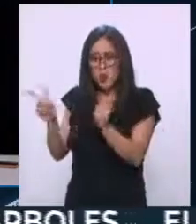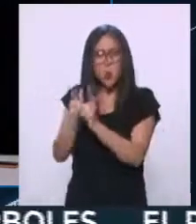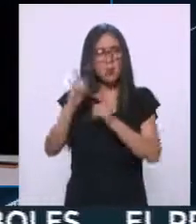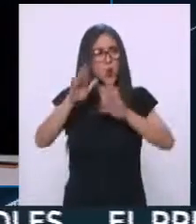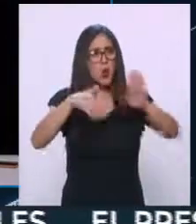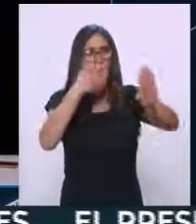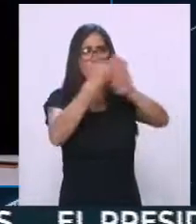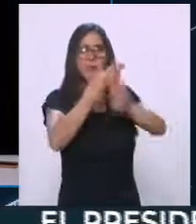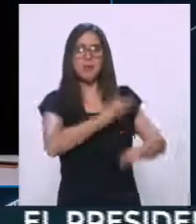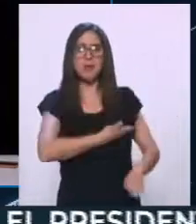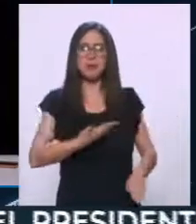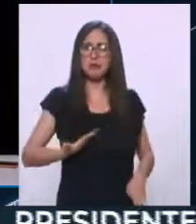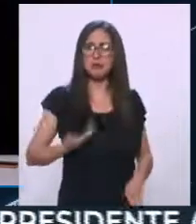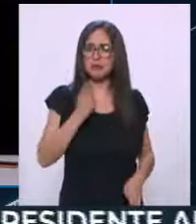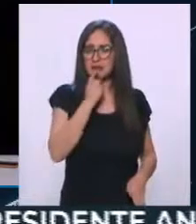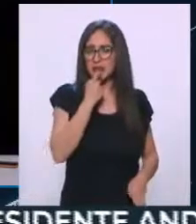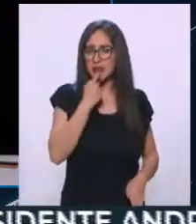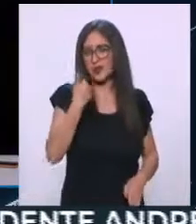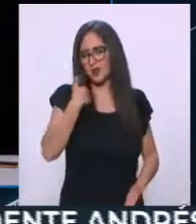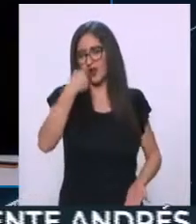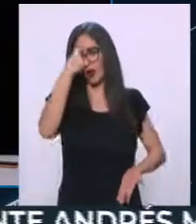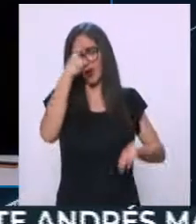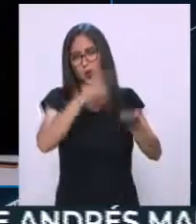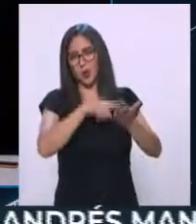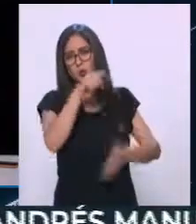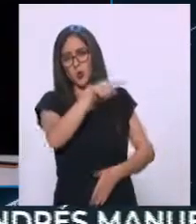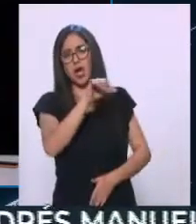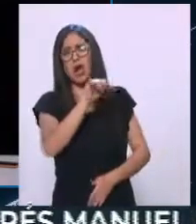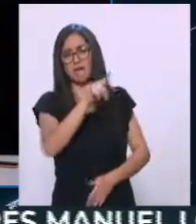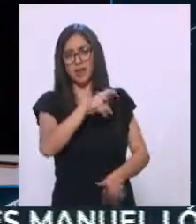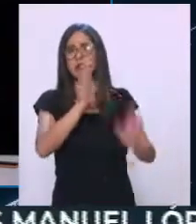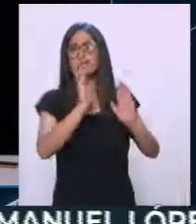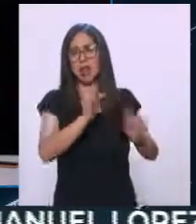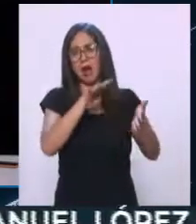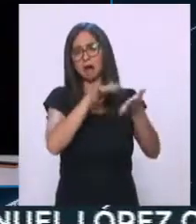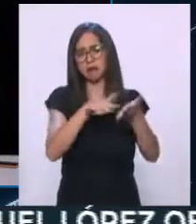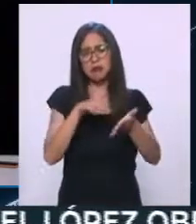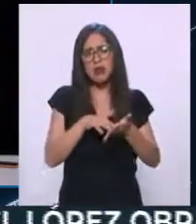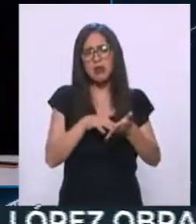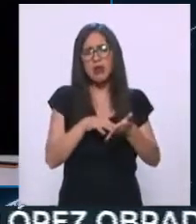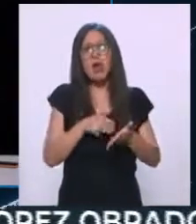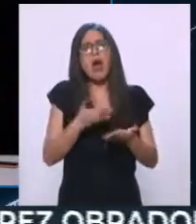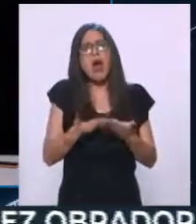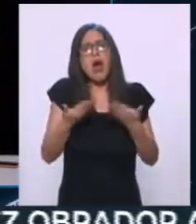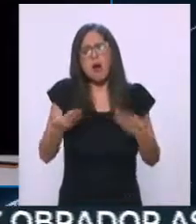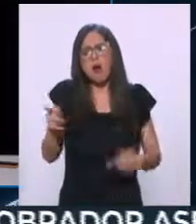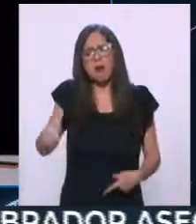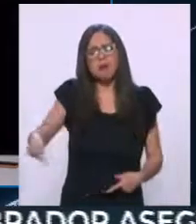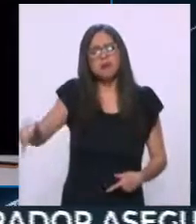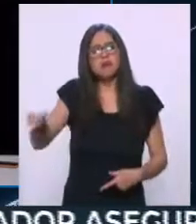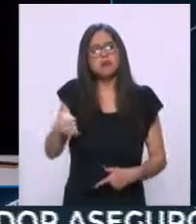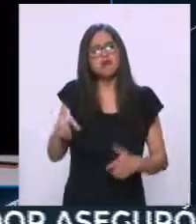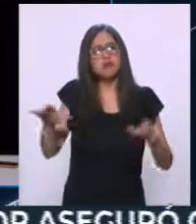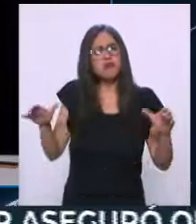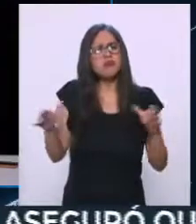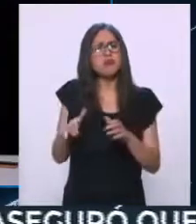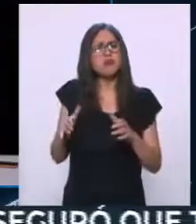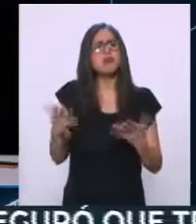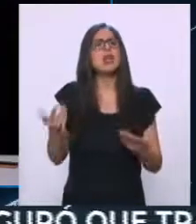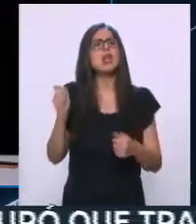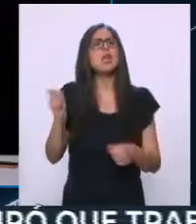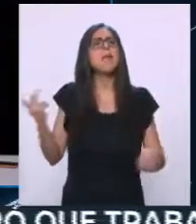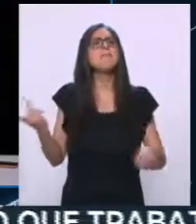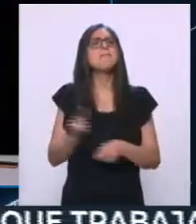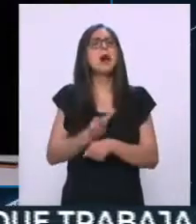La leíste, por supuesto, Alberto Escorcia, pero cuéntanos, ¿cuál ha sido su respuesta y su comportamiento en redes sociales?